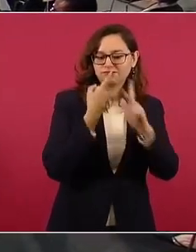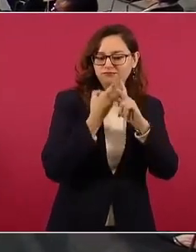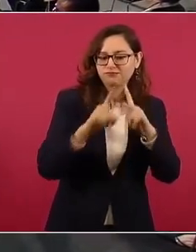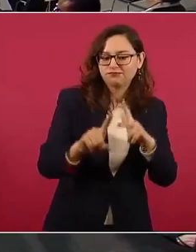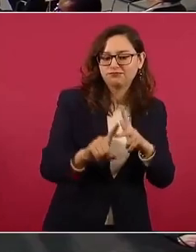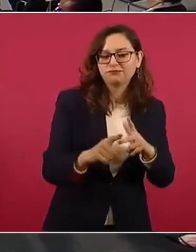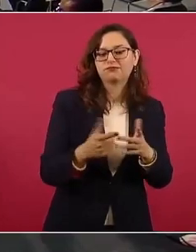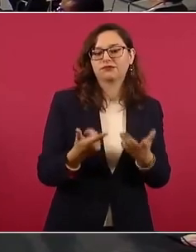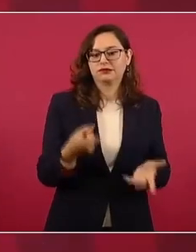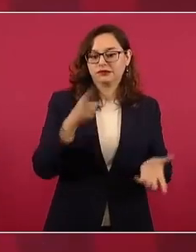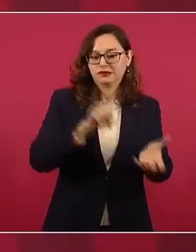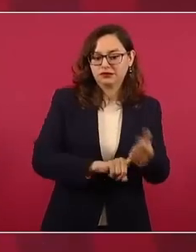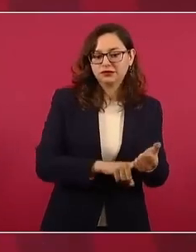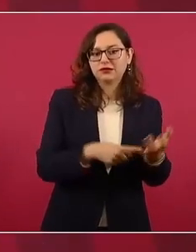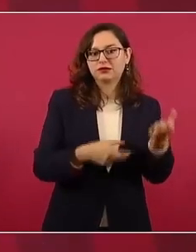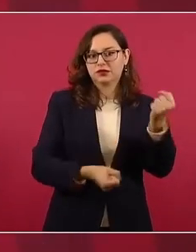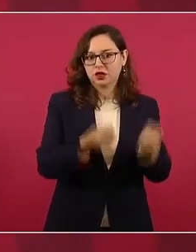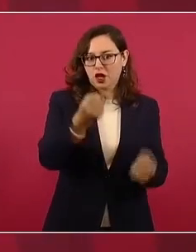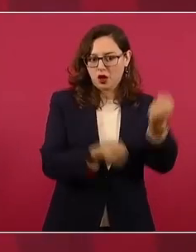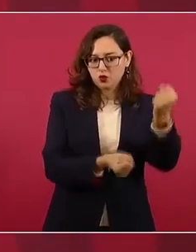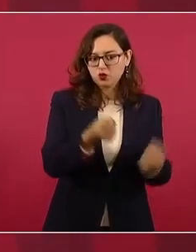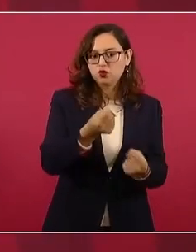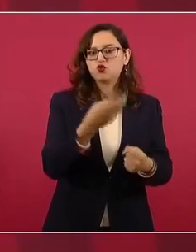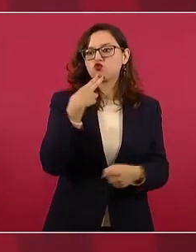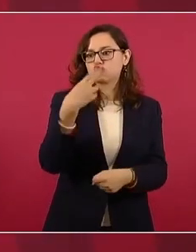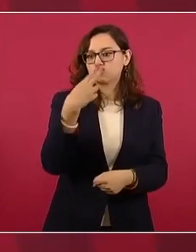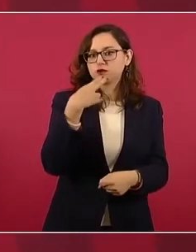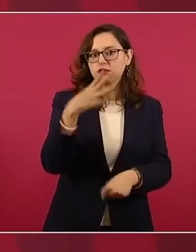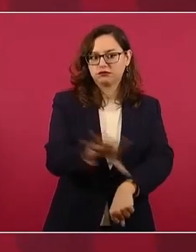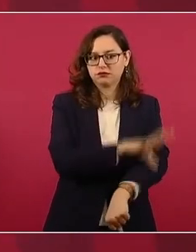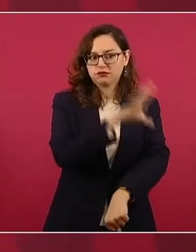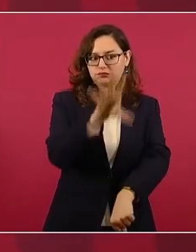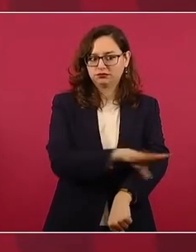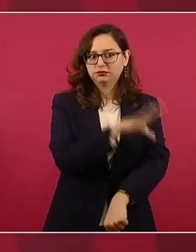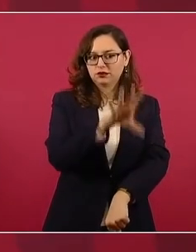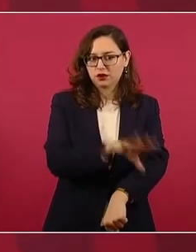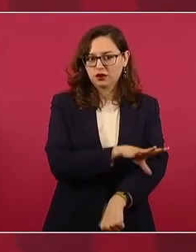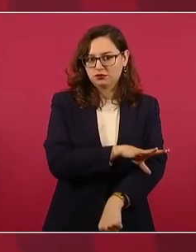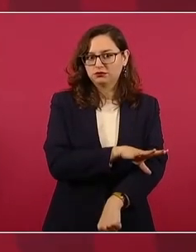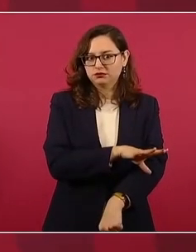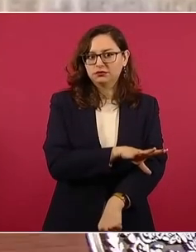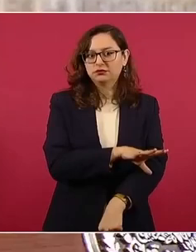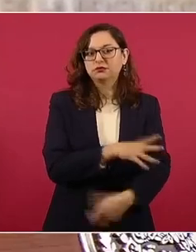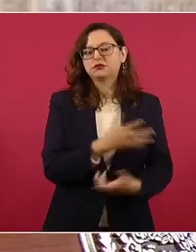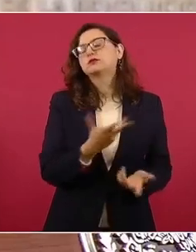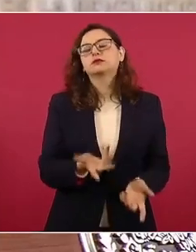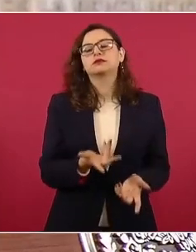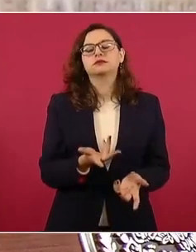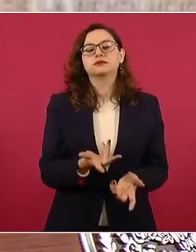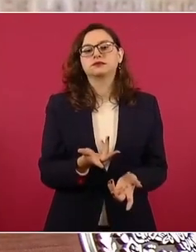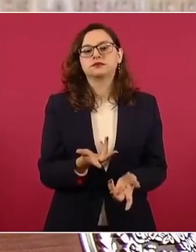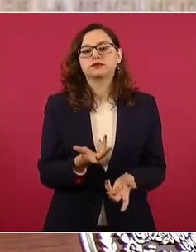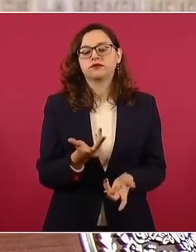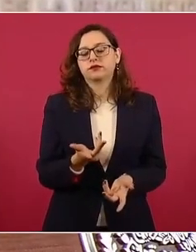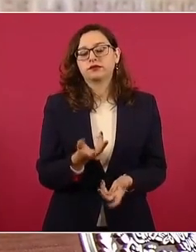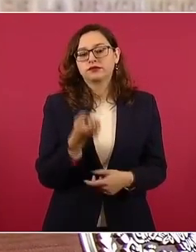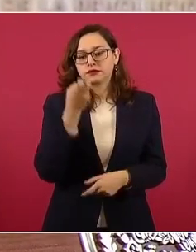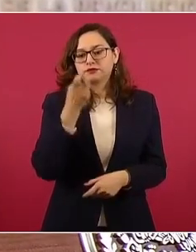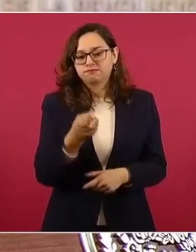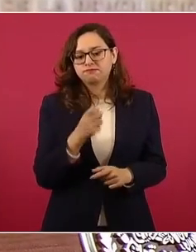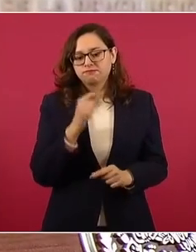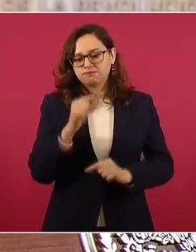y ya se habló de esto y ya va a funcionar, en la Secretaría de Energía,